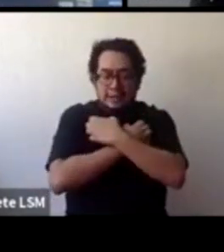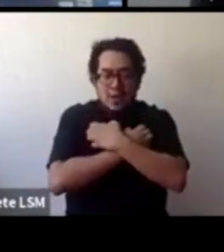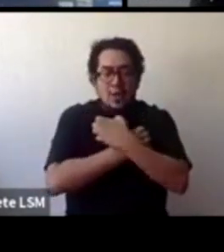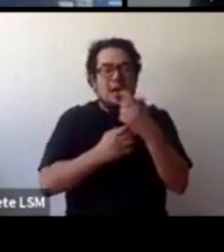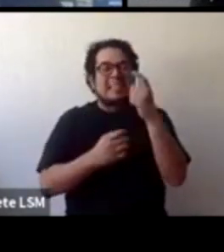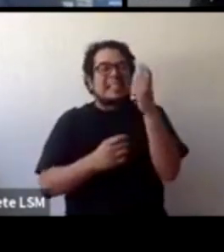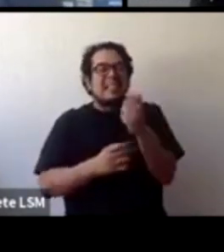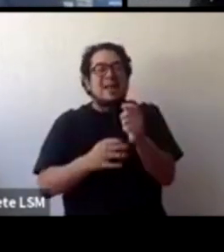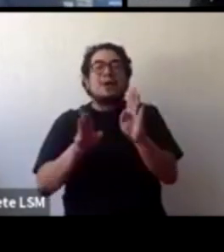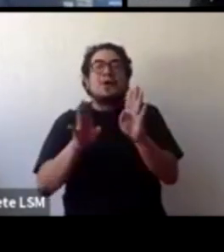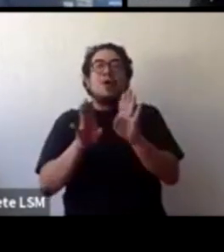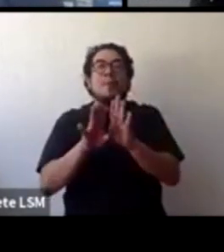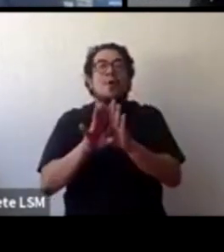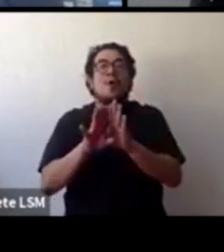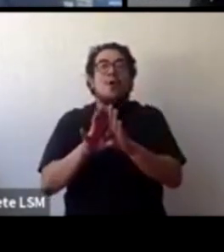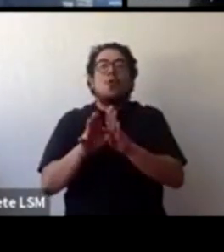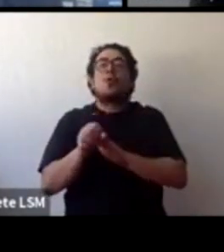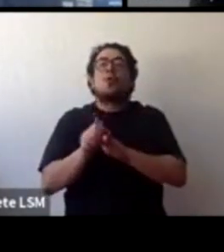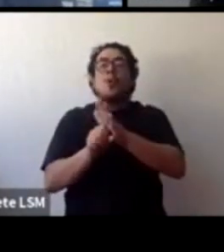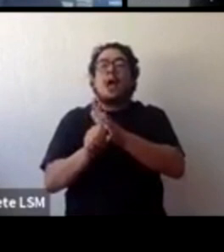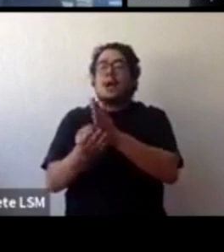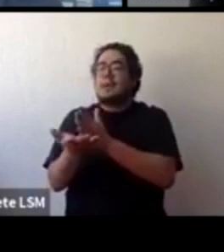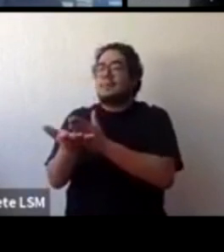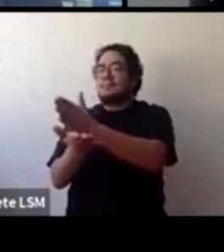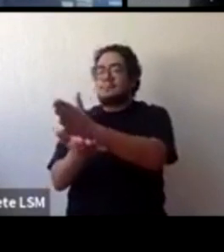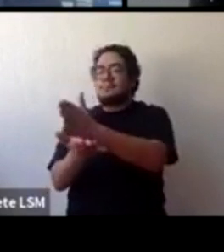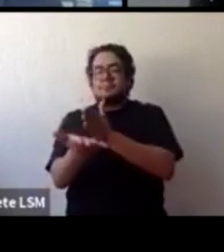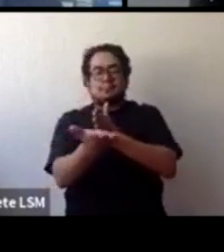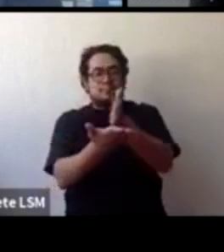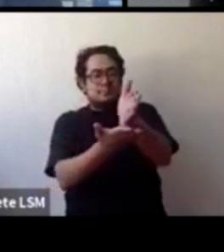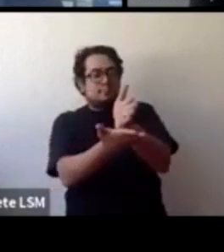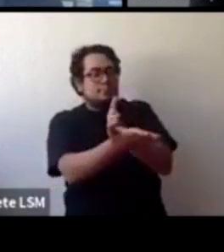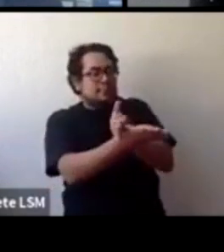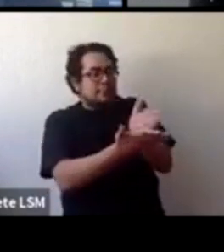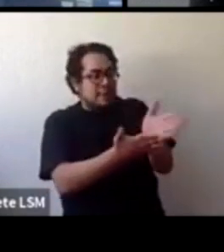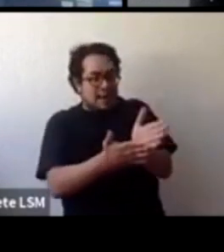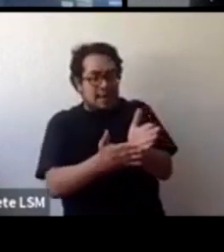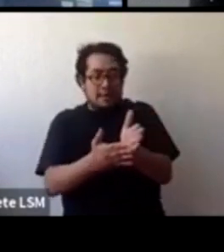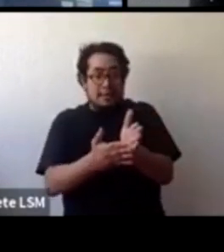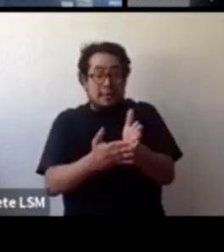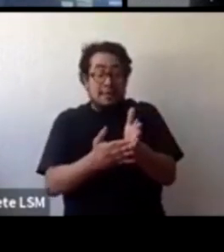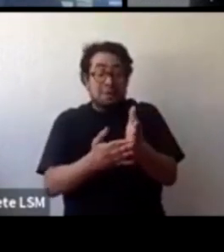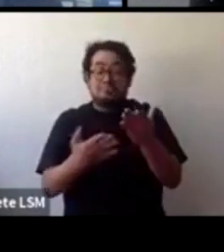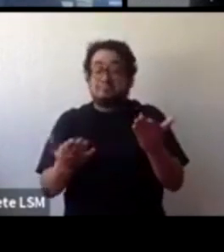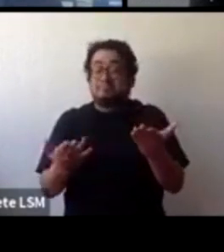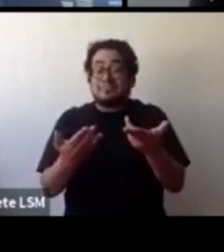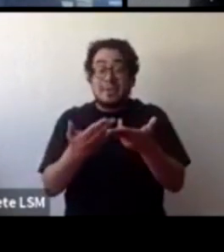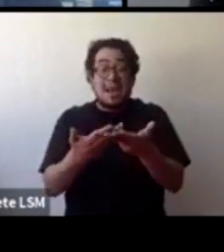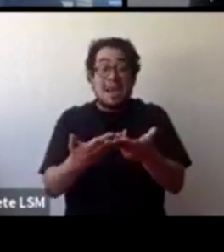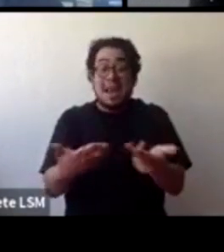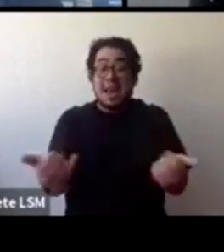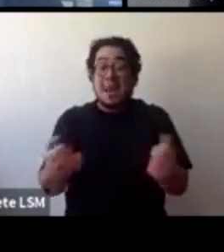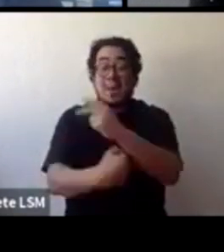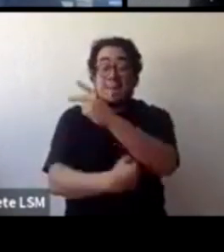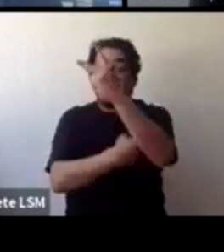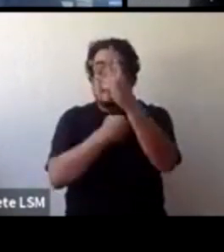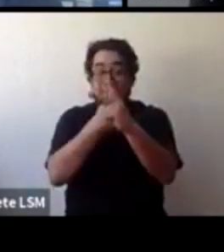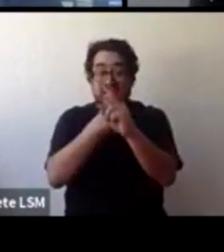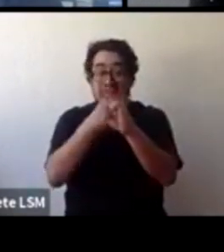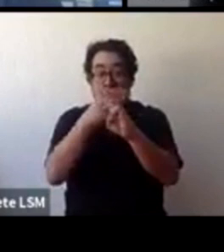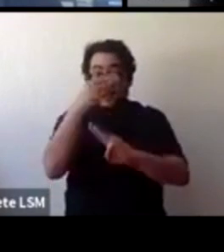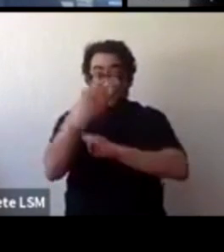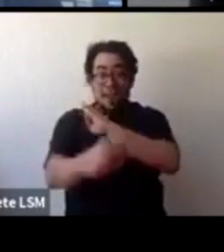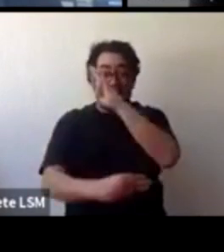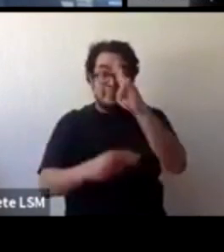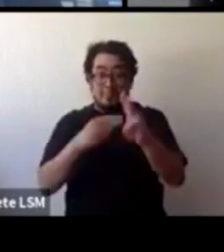y a dónde no va bien, y encontramos algunas cosas interesantes, la primera fue no hay ningún país en el mundo que está haciendo todo lo que